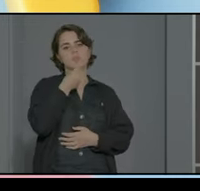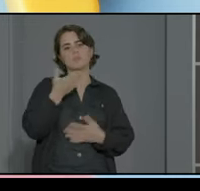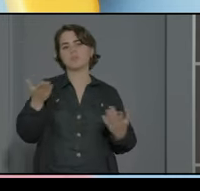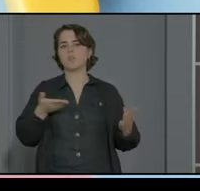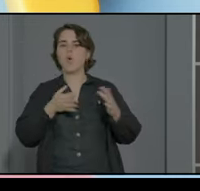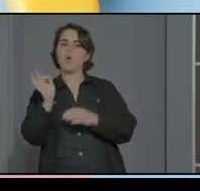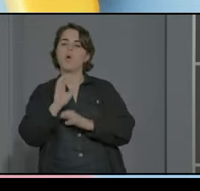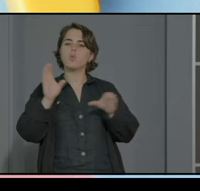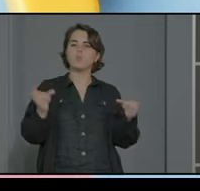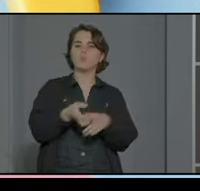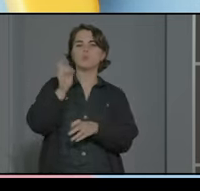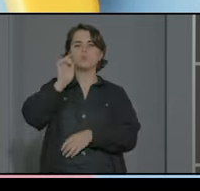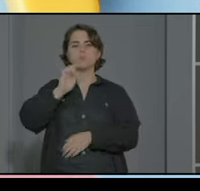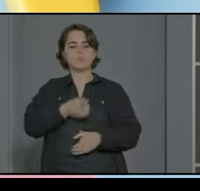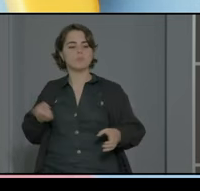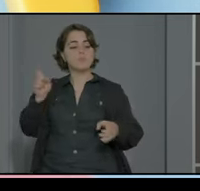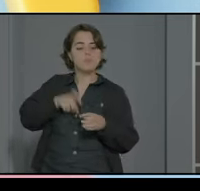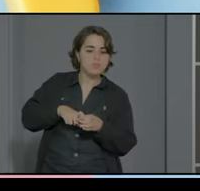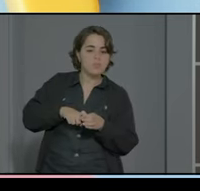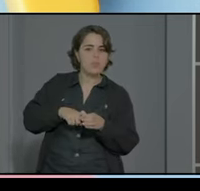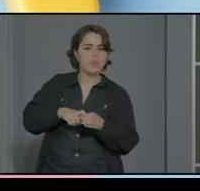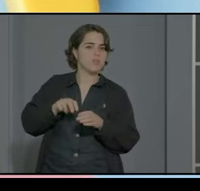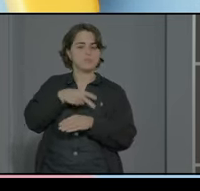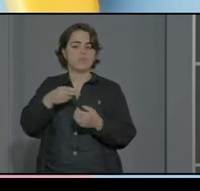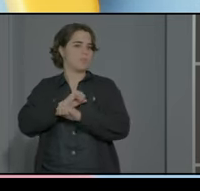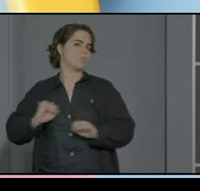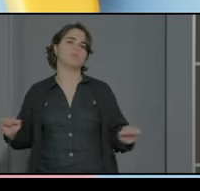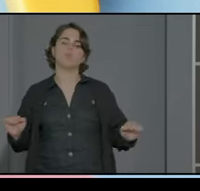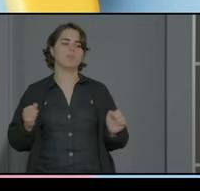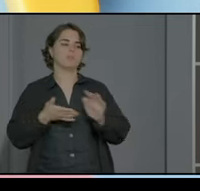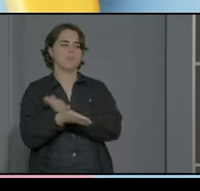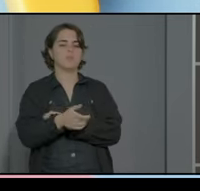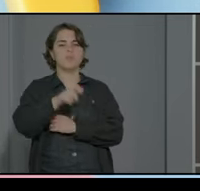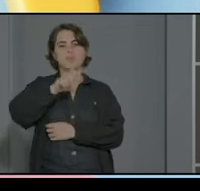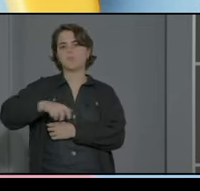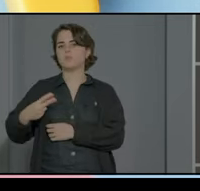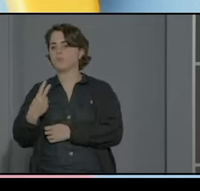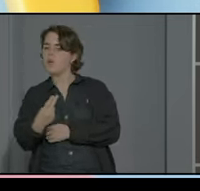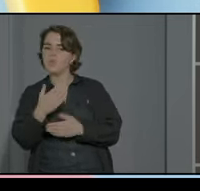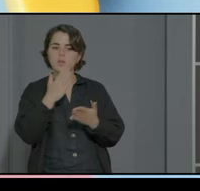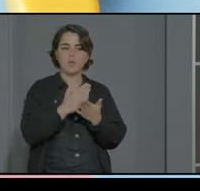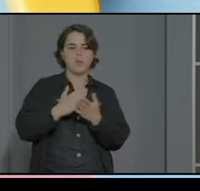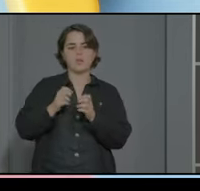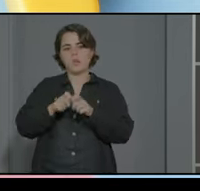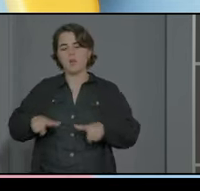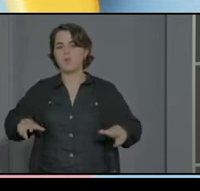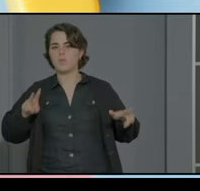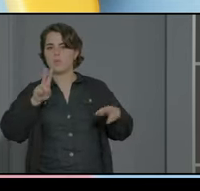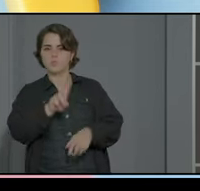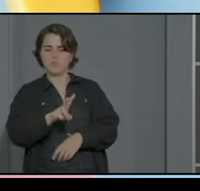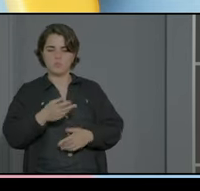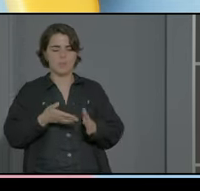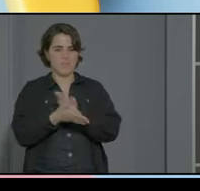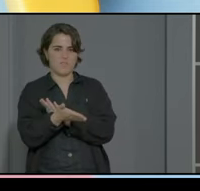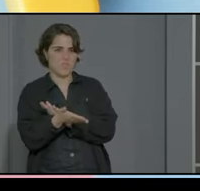comprometido en esto es imposible nosotros no podemos somos dos personas por aula es imposible yo no podría no tendría